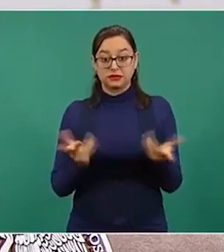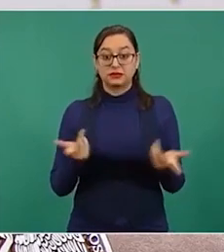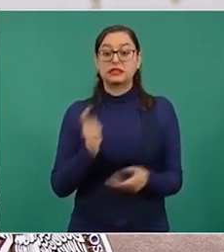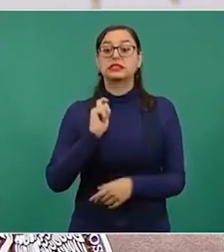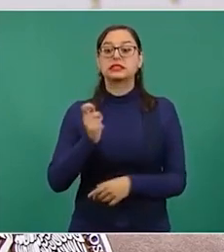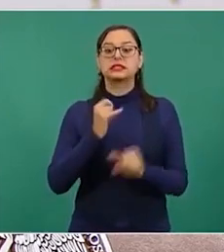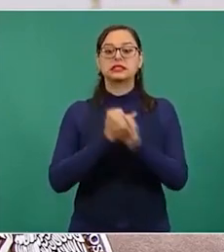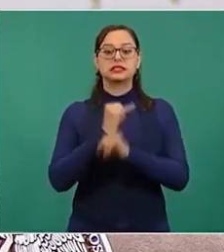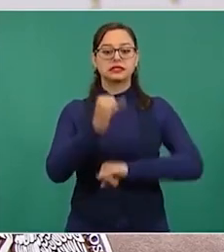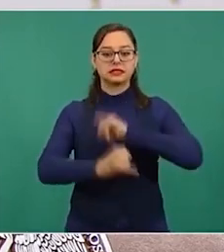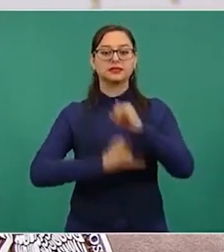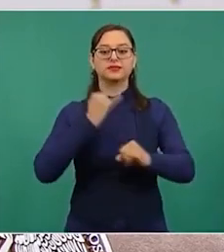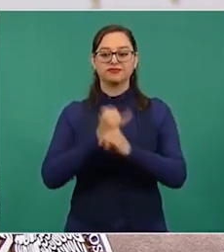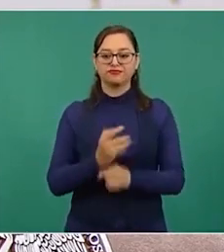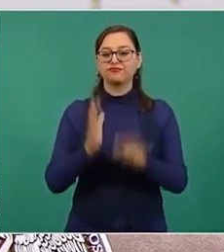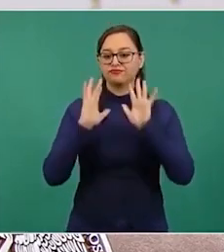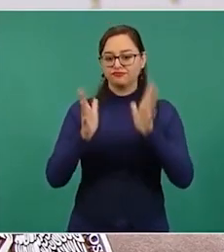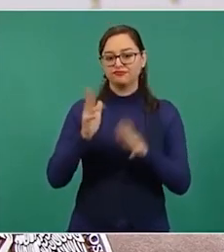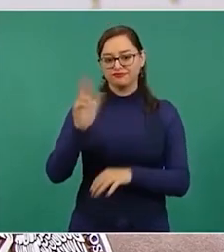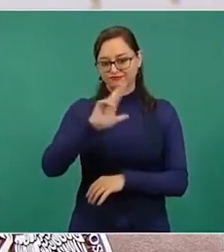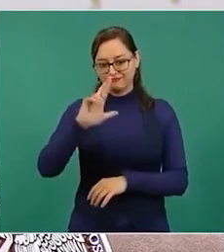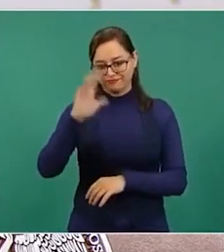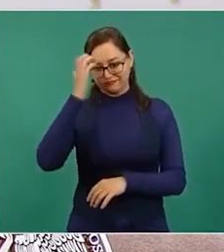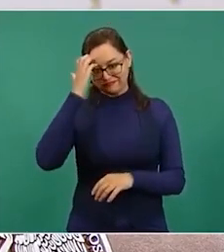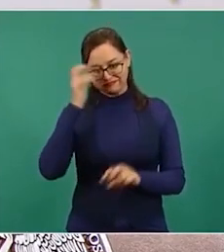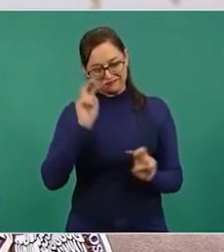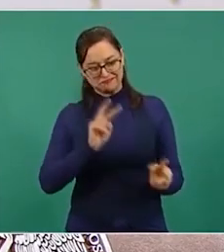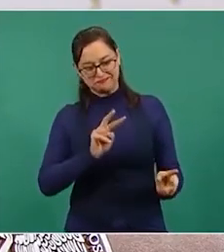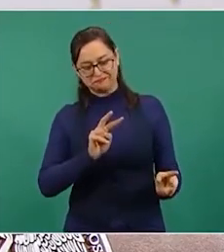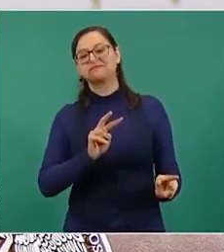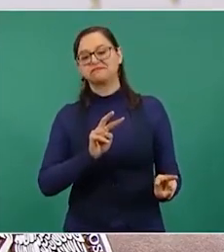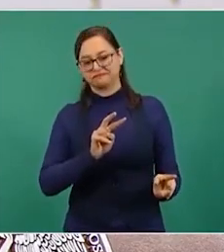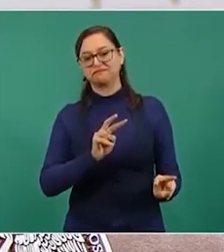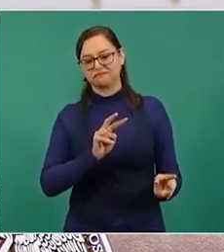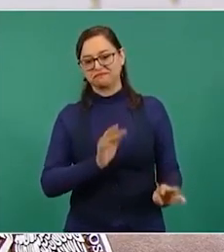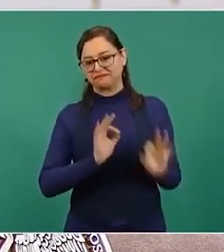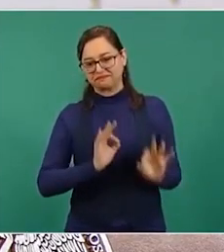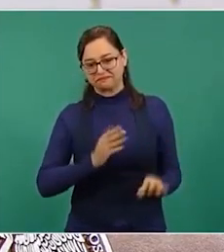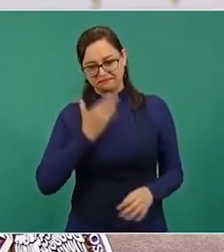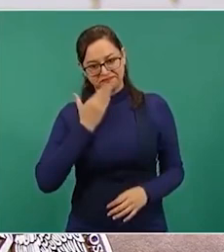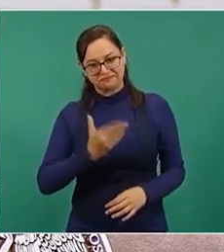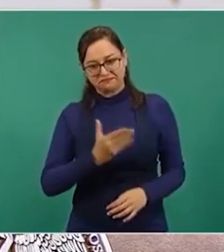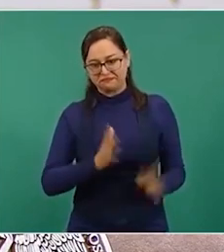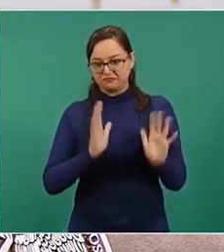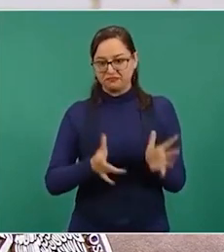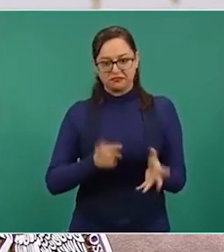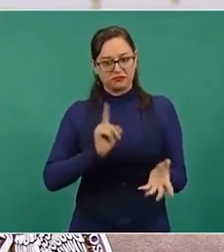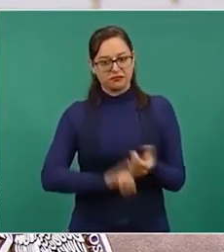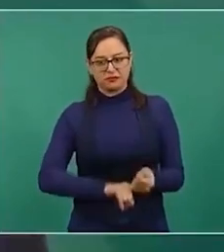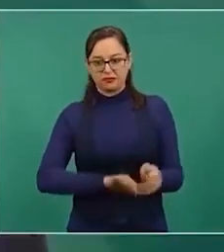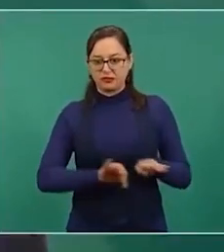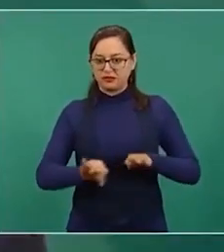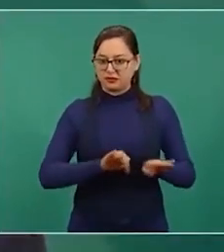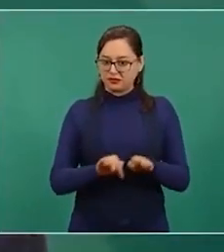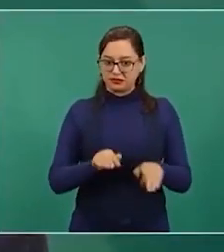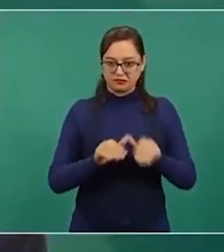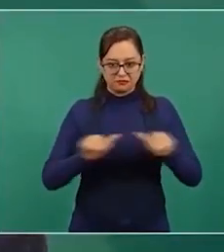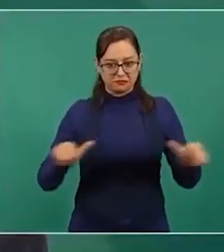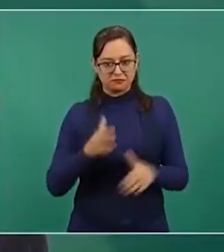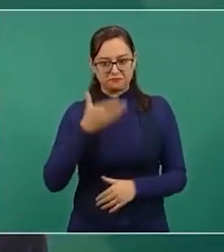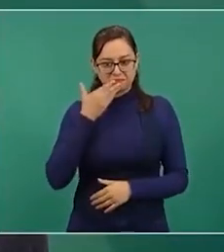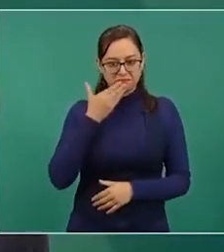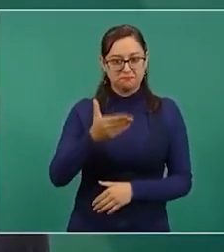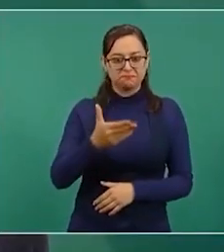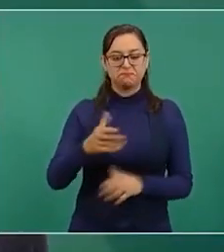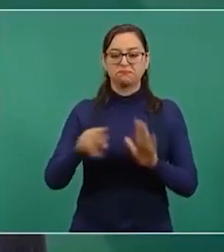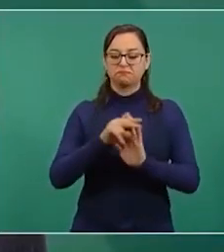internacional muy claro de este cambio de prácticas se han estandarizado procesos se ha puesto en